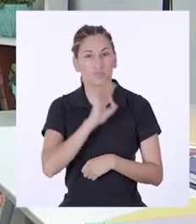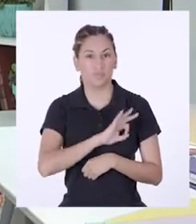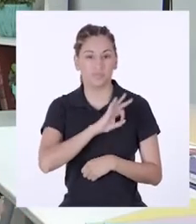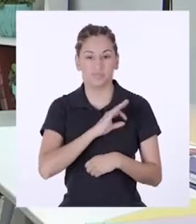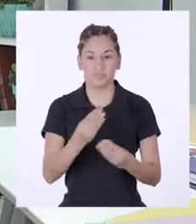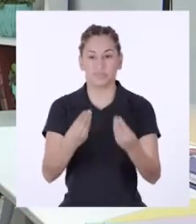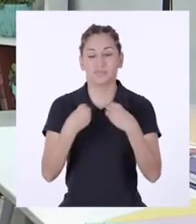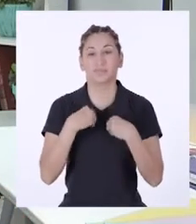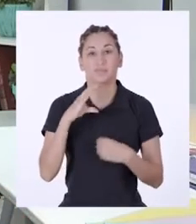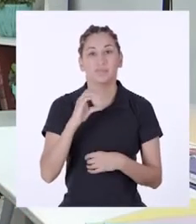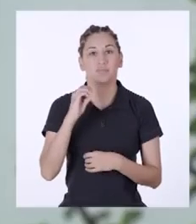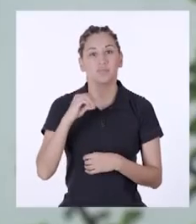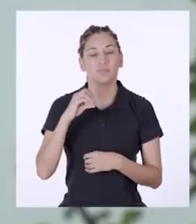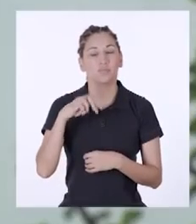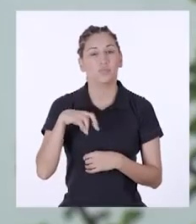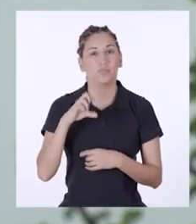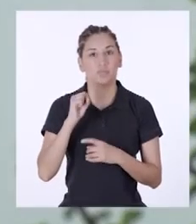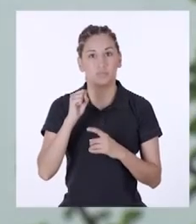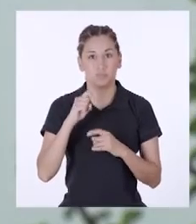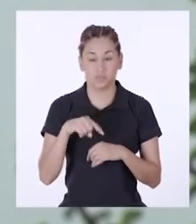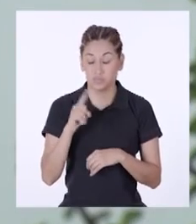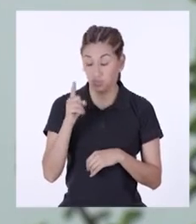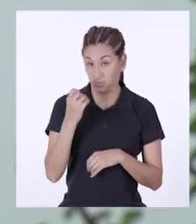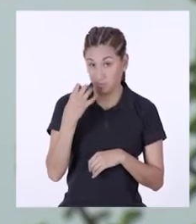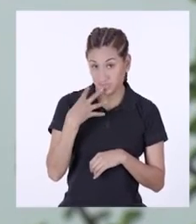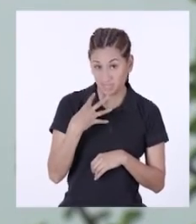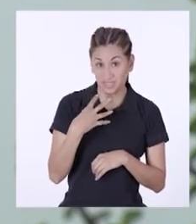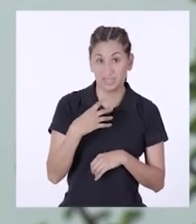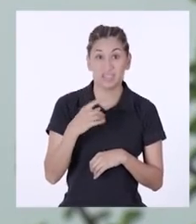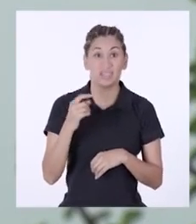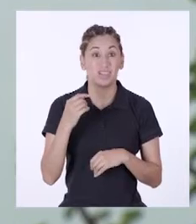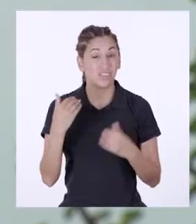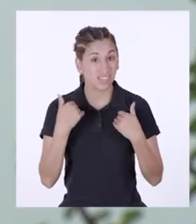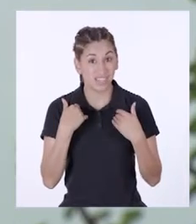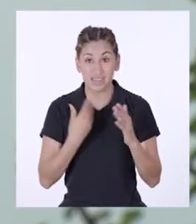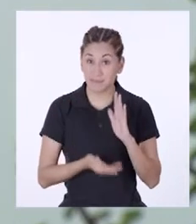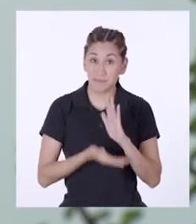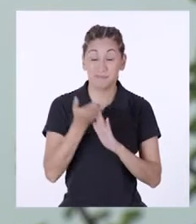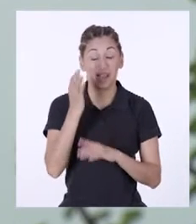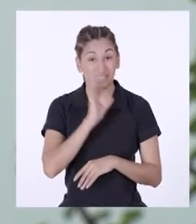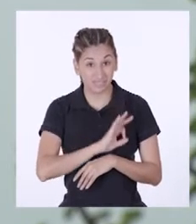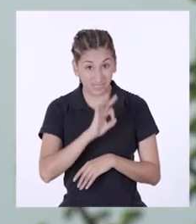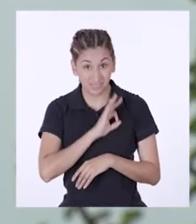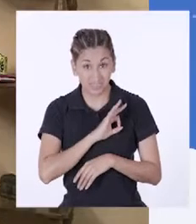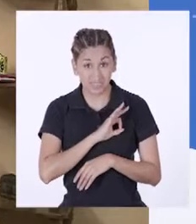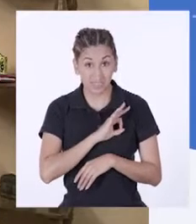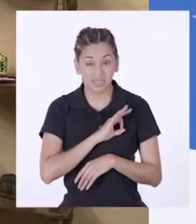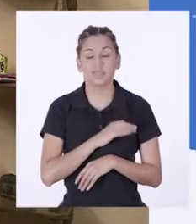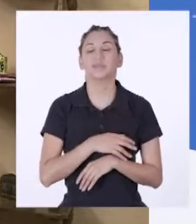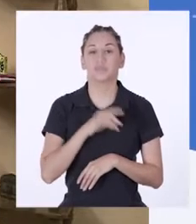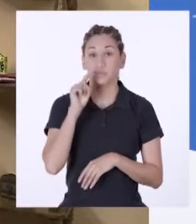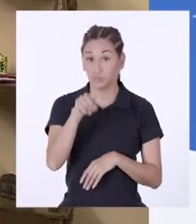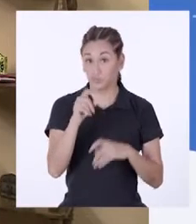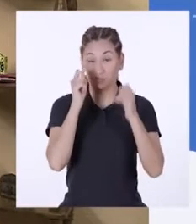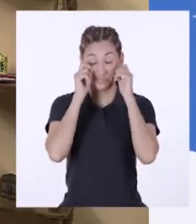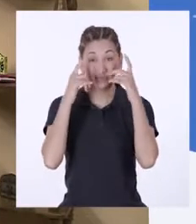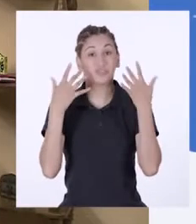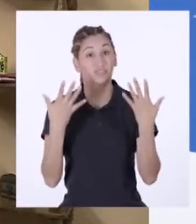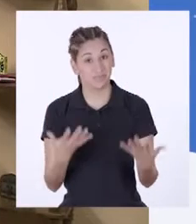proporciona el compost? ¿Me estás diciendo que hay aún más beneficios? Te